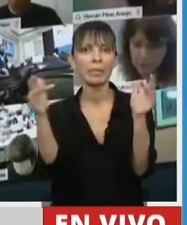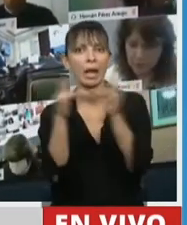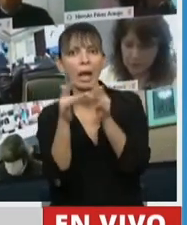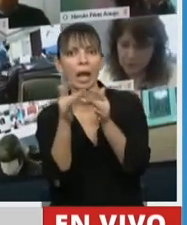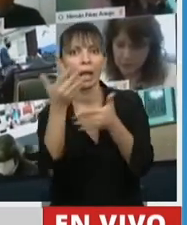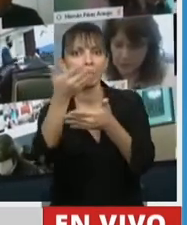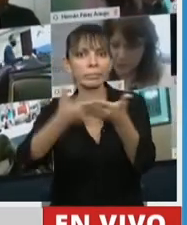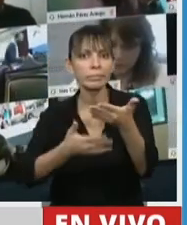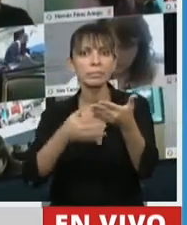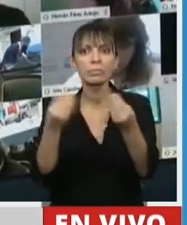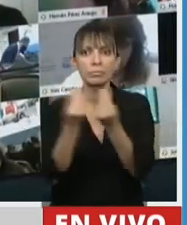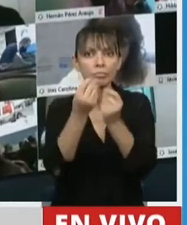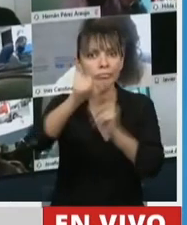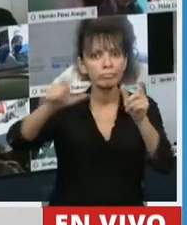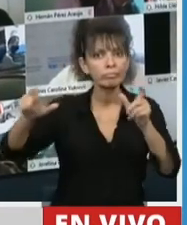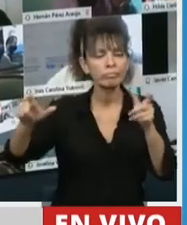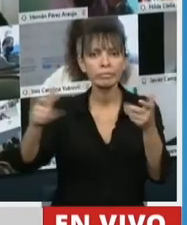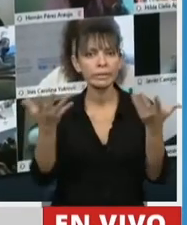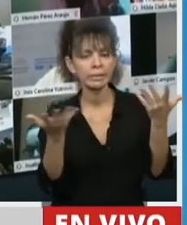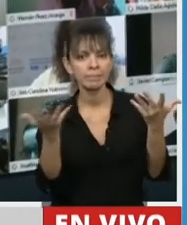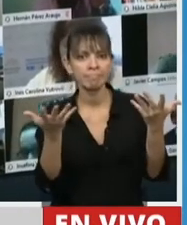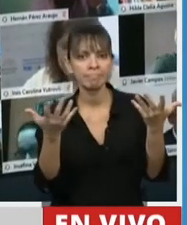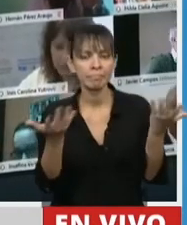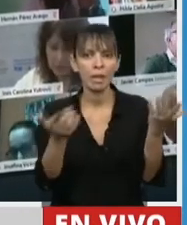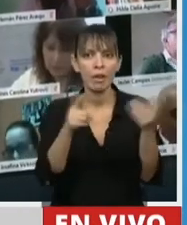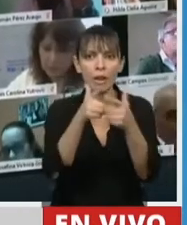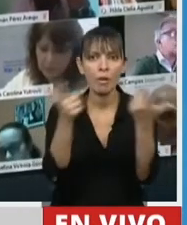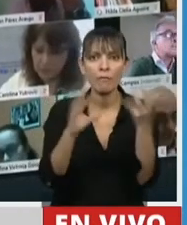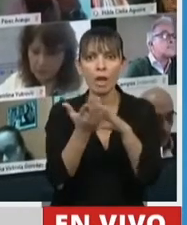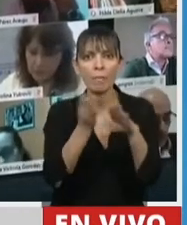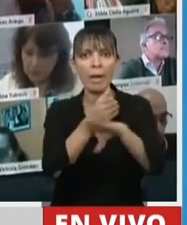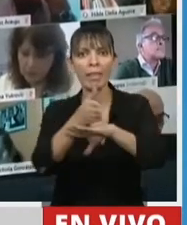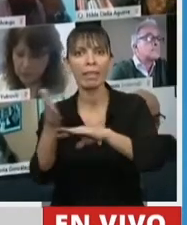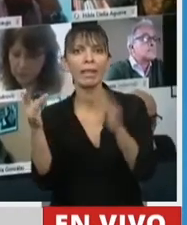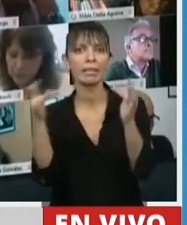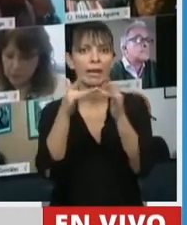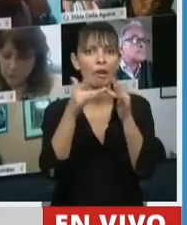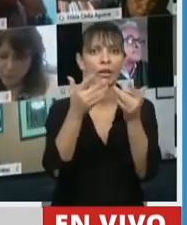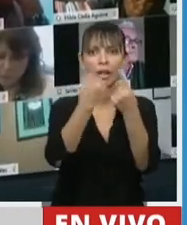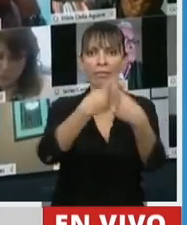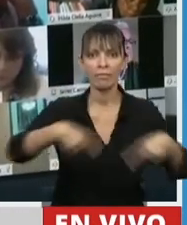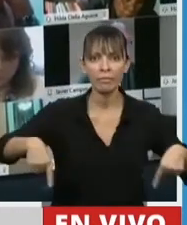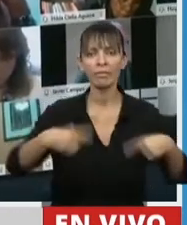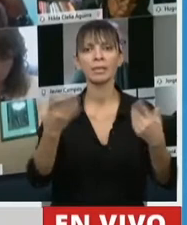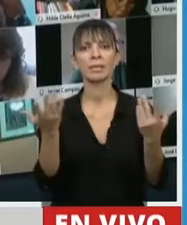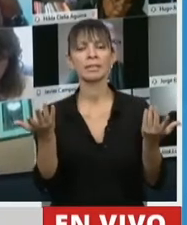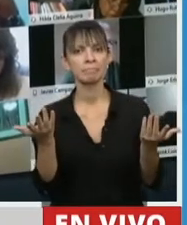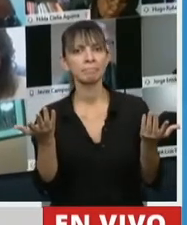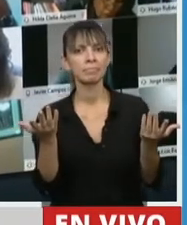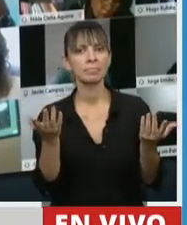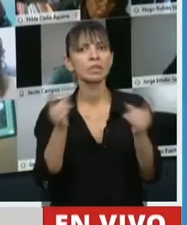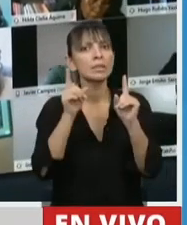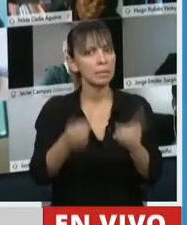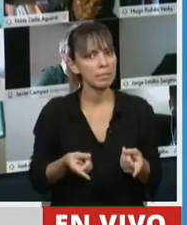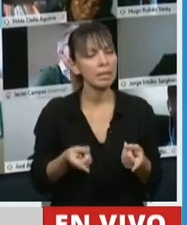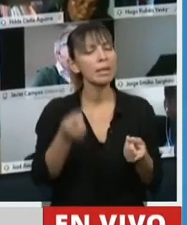sectores de nuestra población que no solamente no tienen acceso a la tecnología o a Internet, sino que aparte,